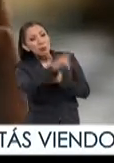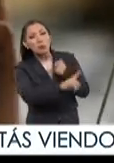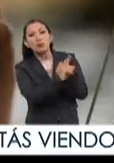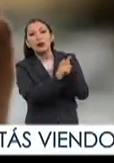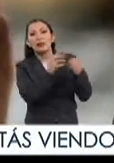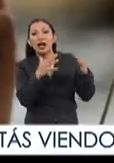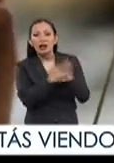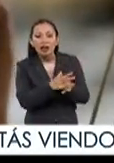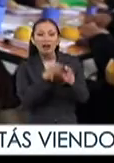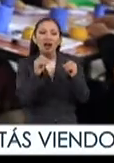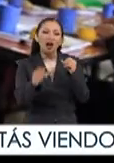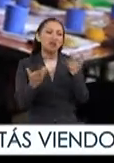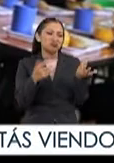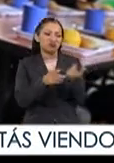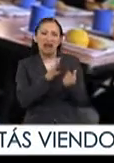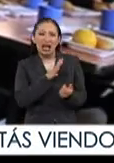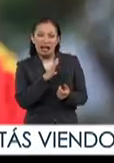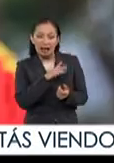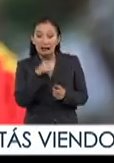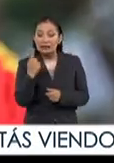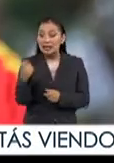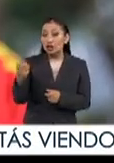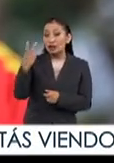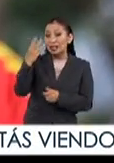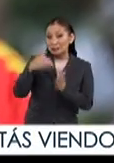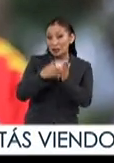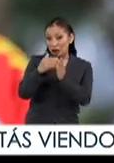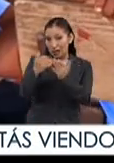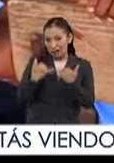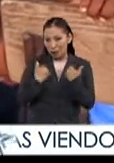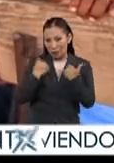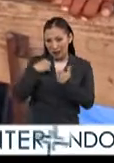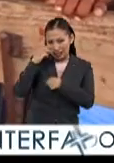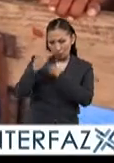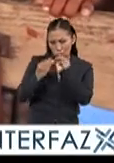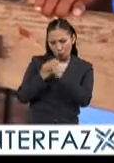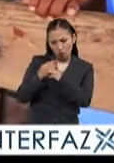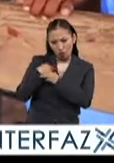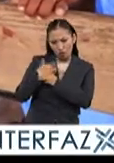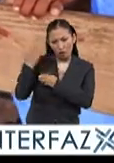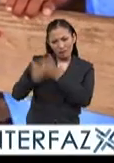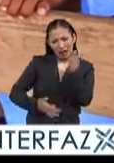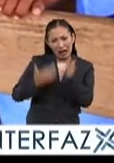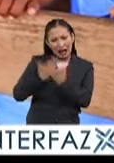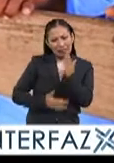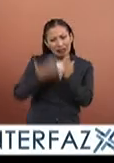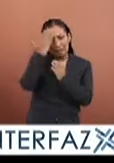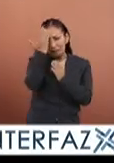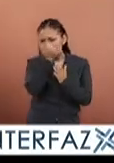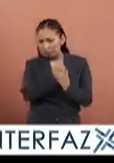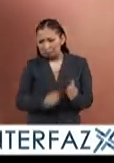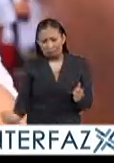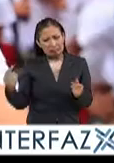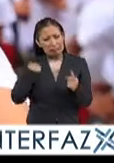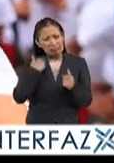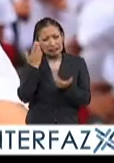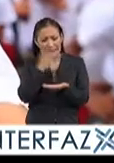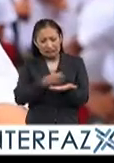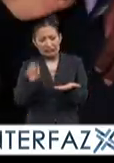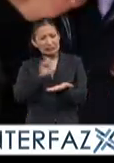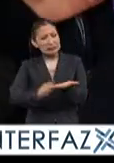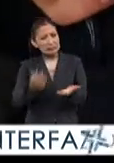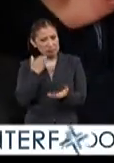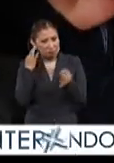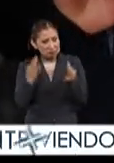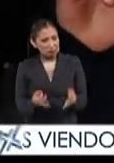conflictos, en tanto que 103 millones de jóvenes en el mundo carecen de habilidades básicas de alfabetización.